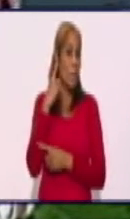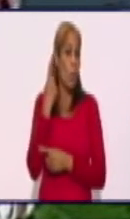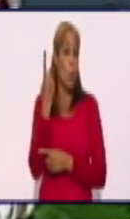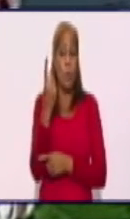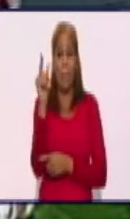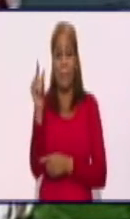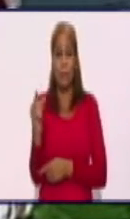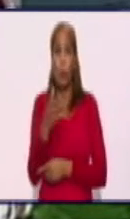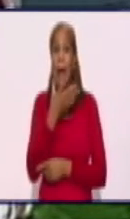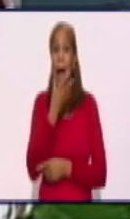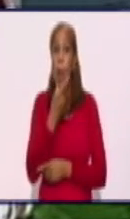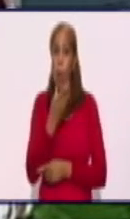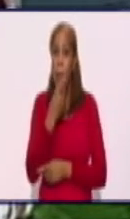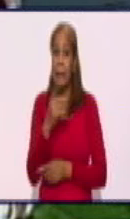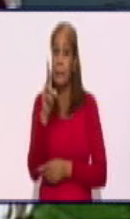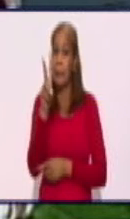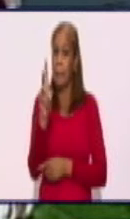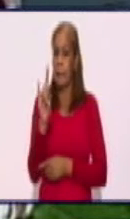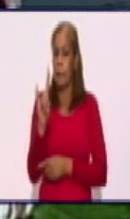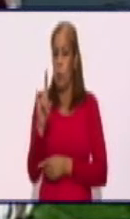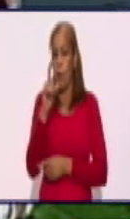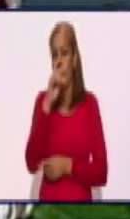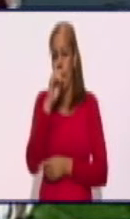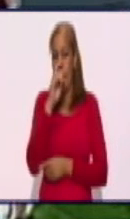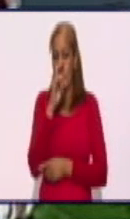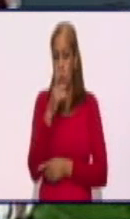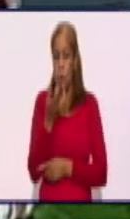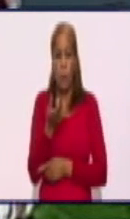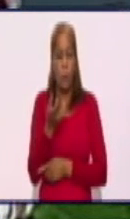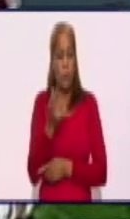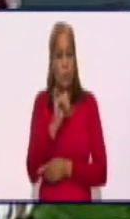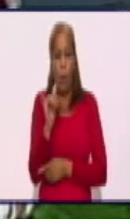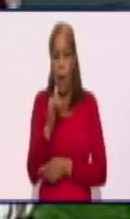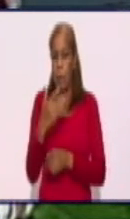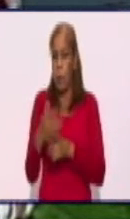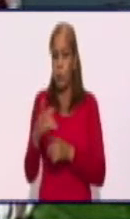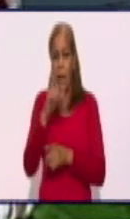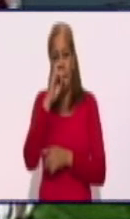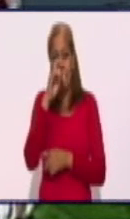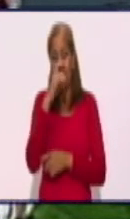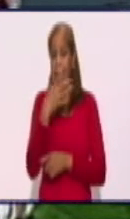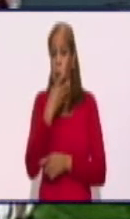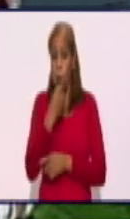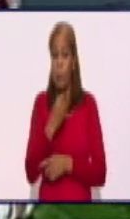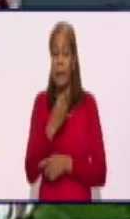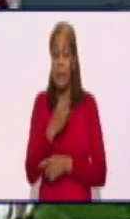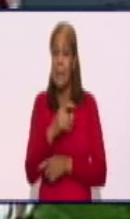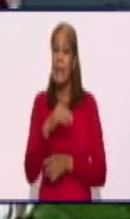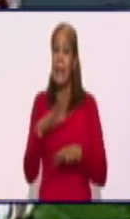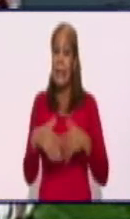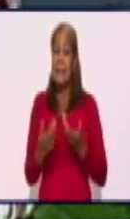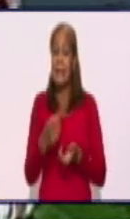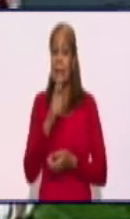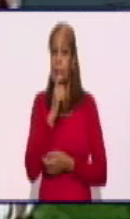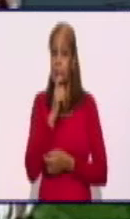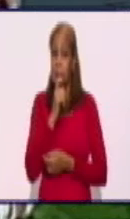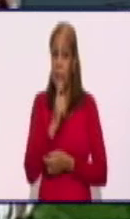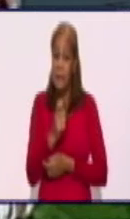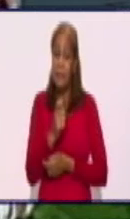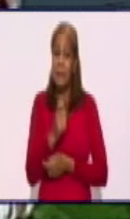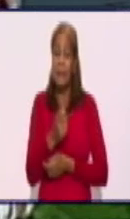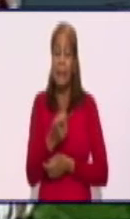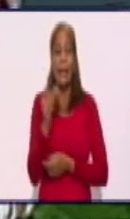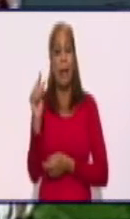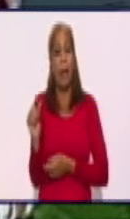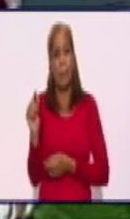como los hemos tenido en los últimos días, pues entonces son noticias que laceran al ser humano.